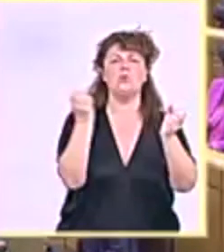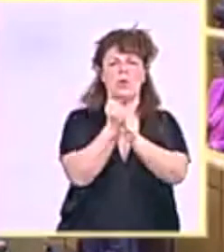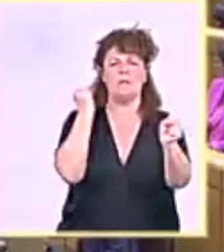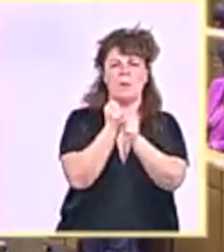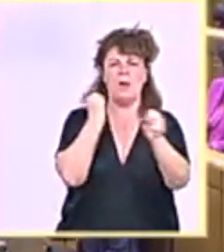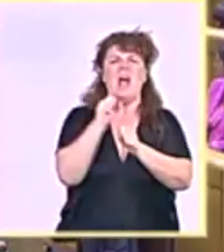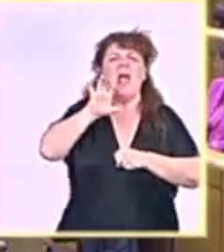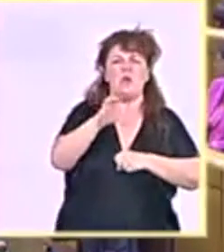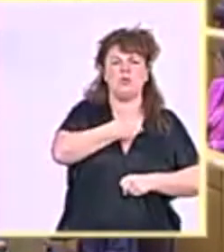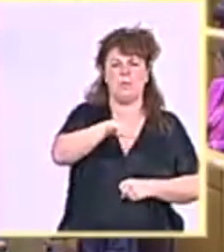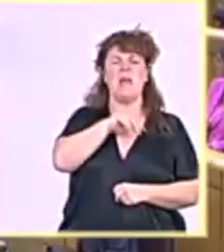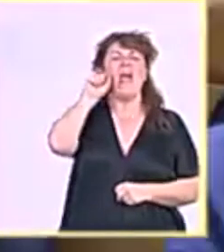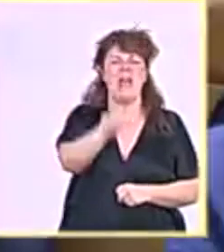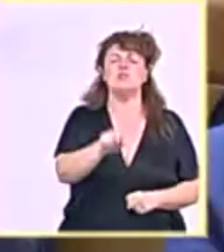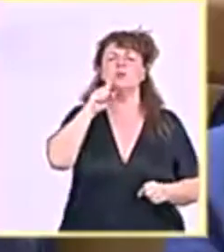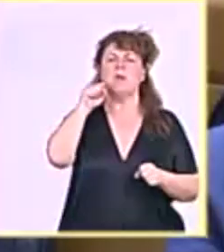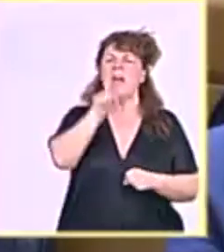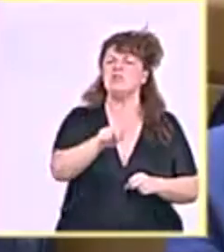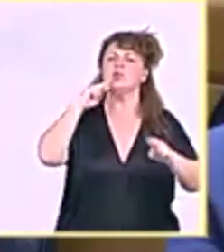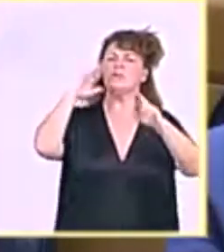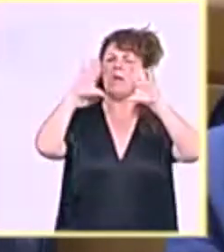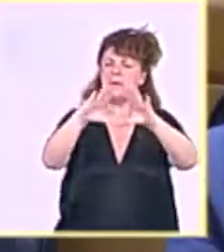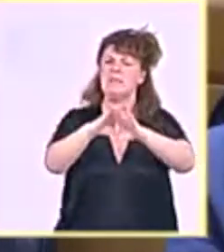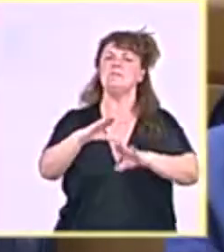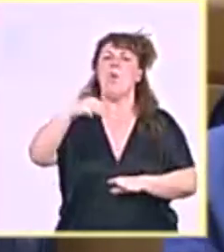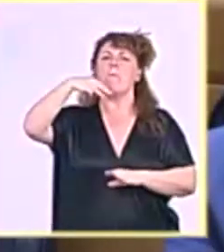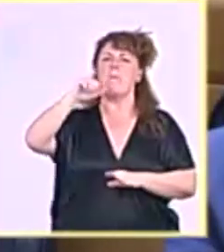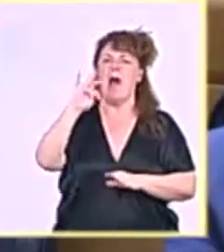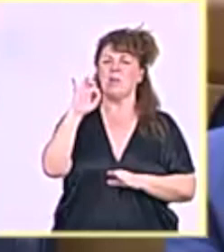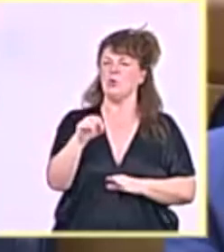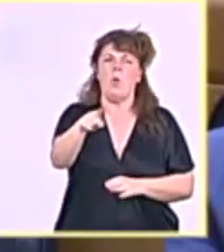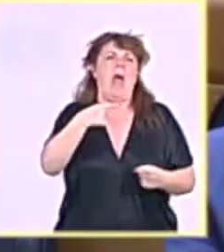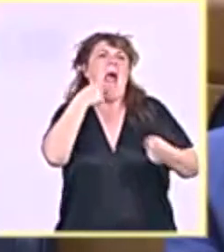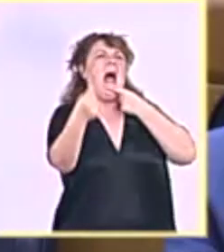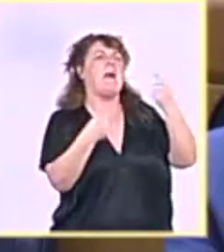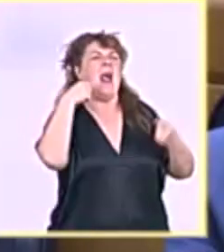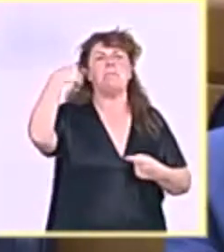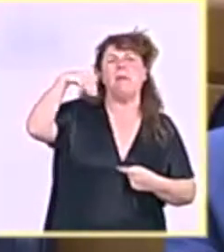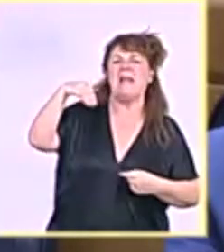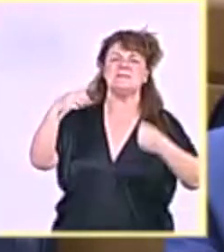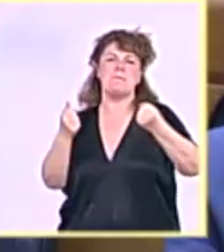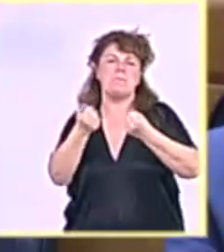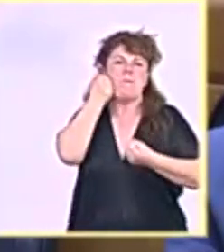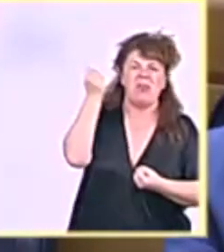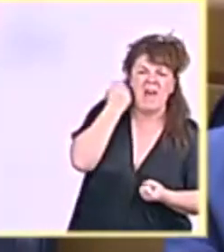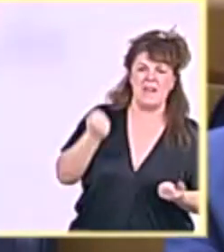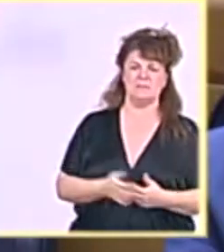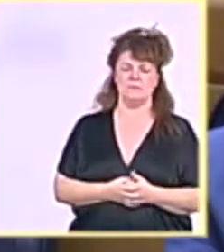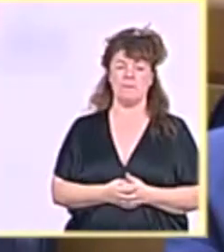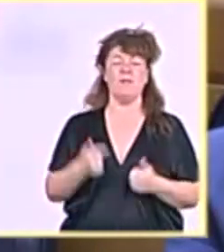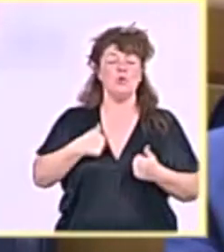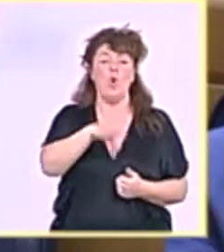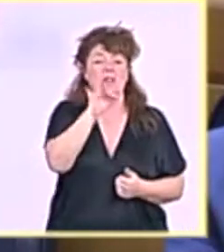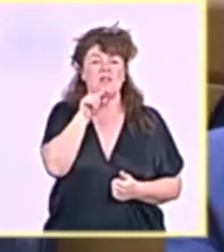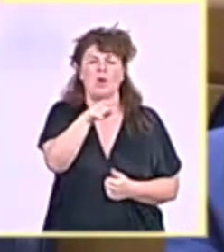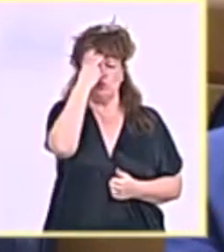señor Mareto. No es hablar de peras y manzanas. Y mire, señoría, yo entiendo que usted esté preocupado mucho por mi futuro político.